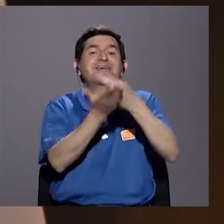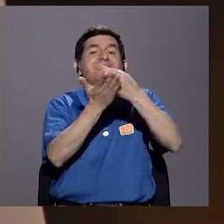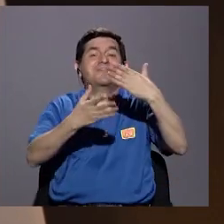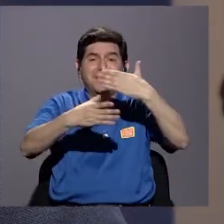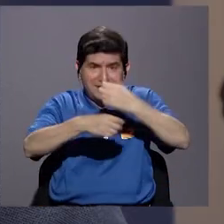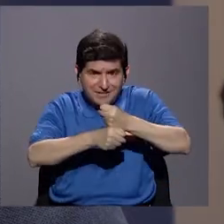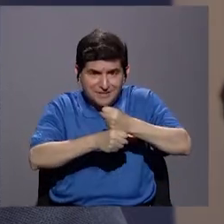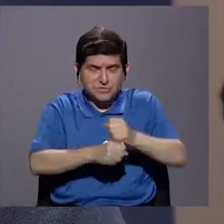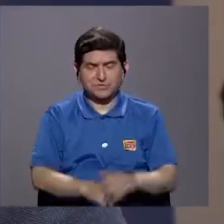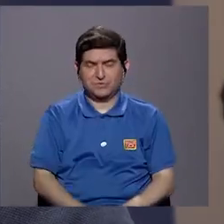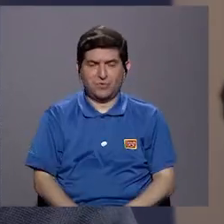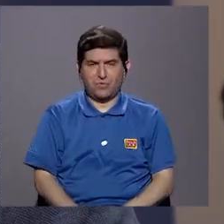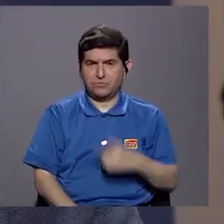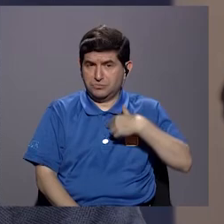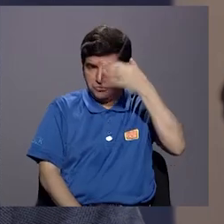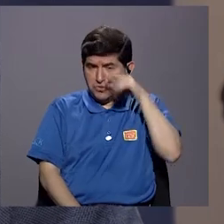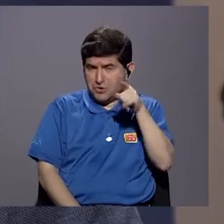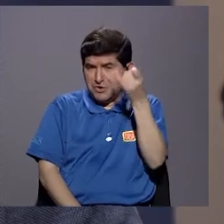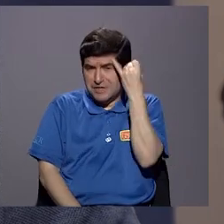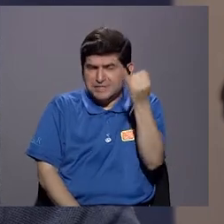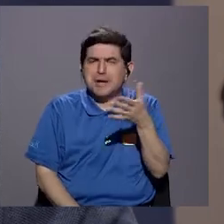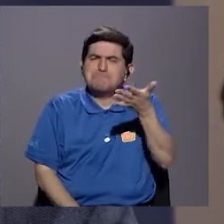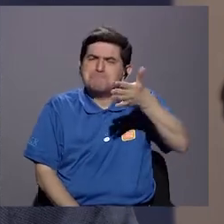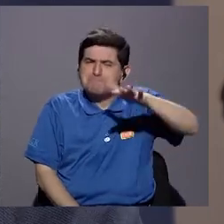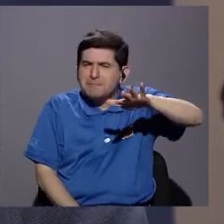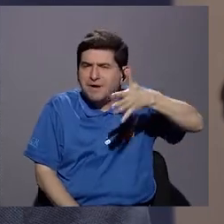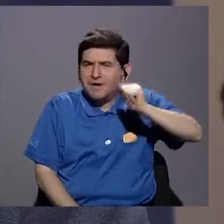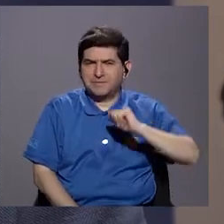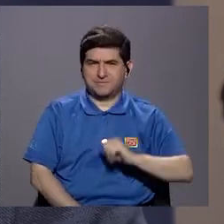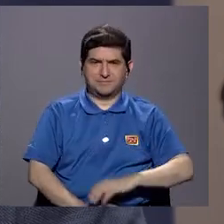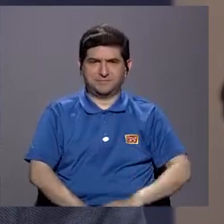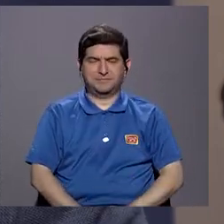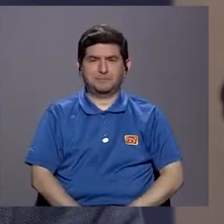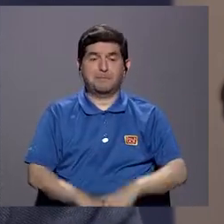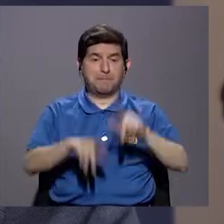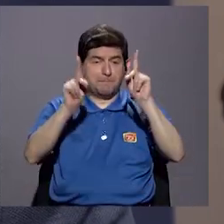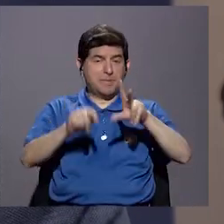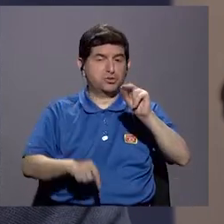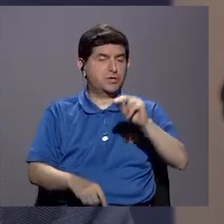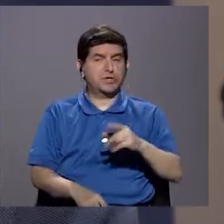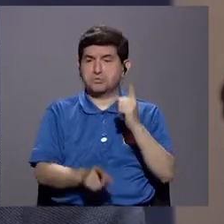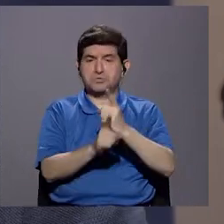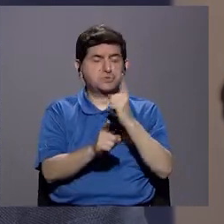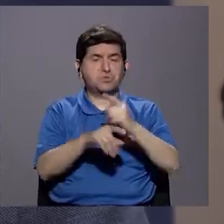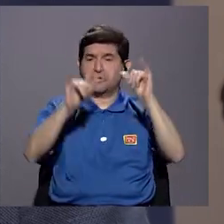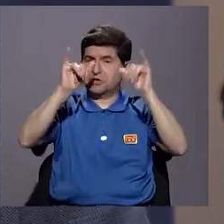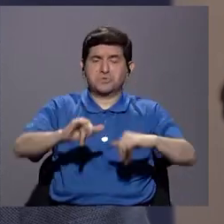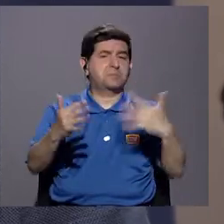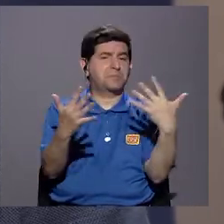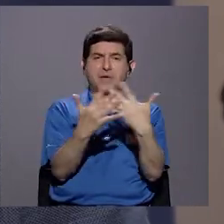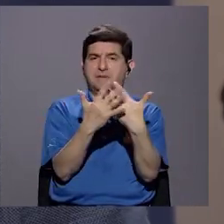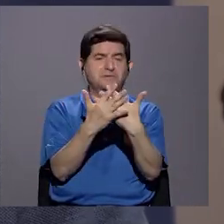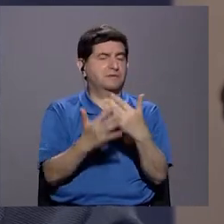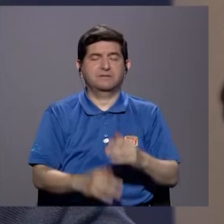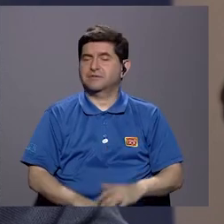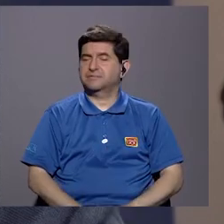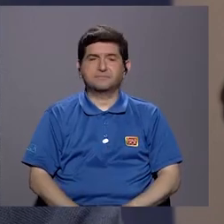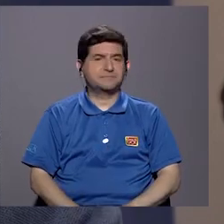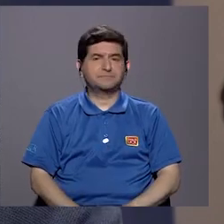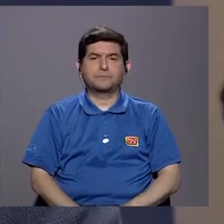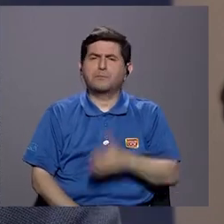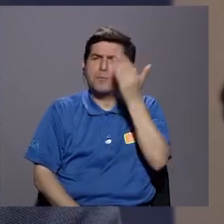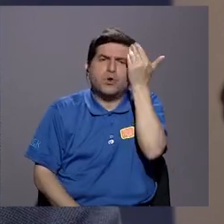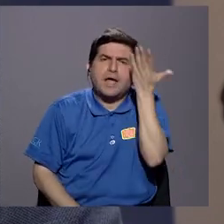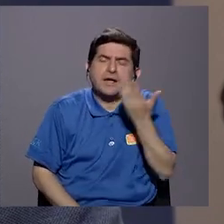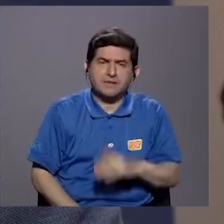sino rehabilitando a las personas. Me imagino que por allí es donde... Más o menos, más o menos. Hay gente que no debería estar en la cárcel. Hay gente que no